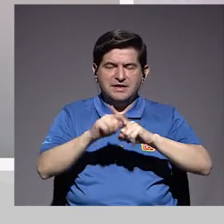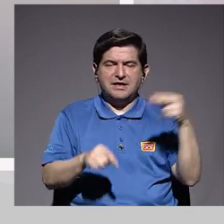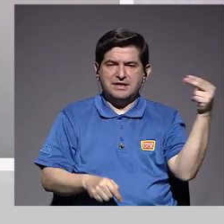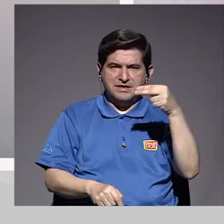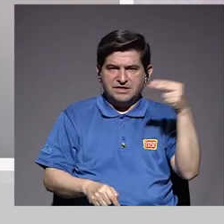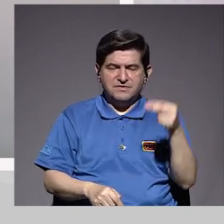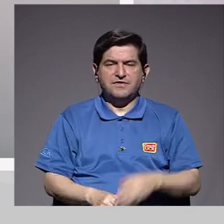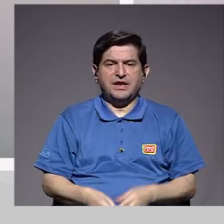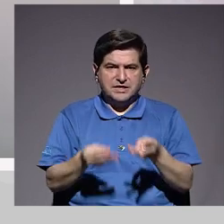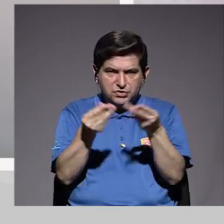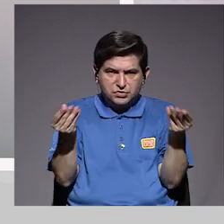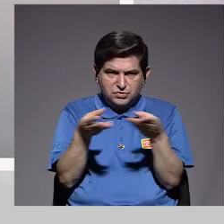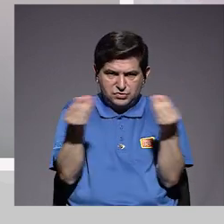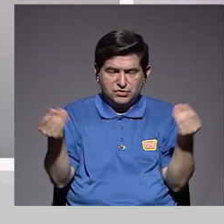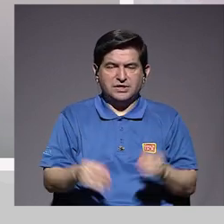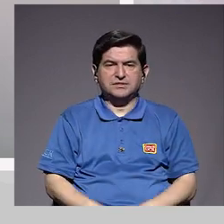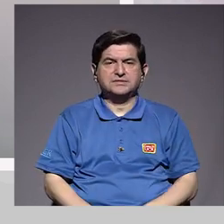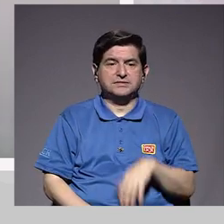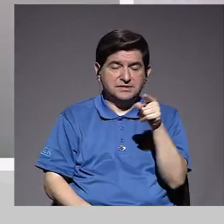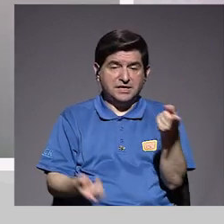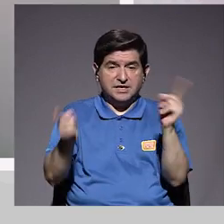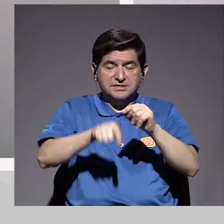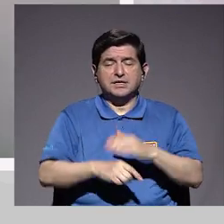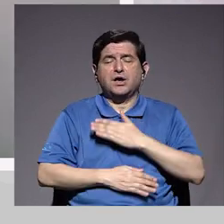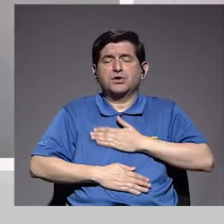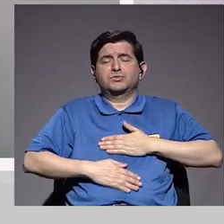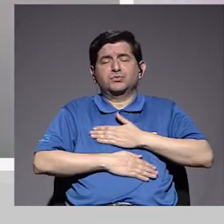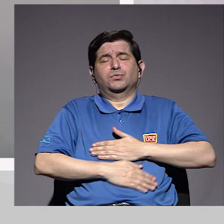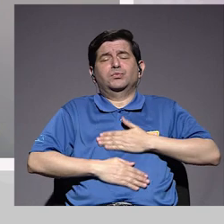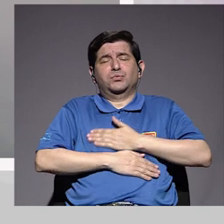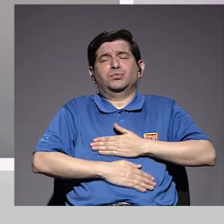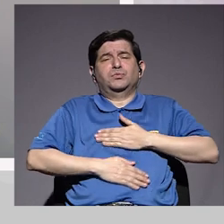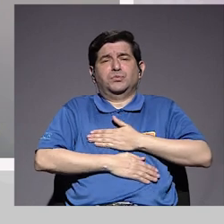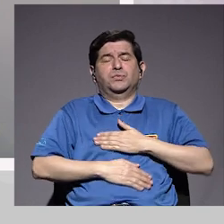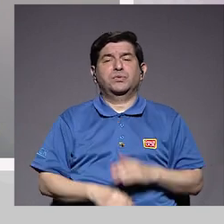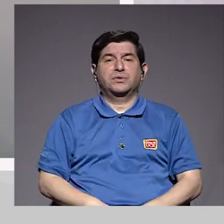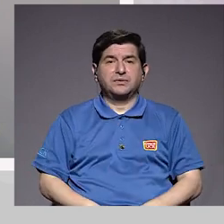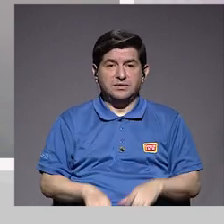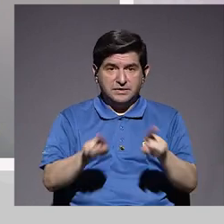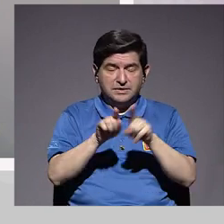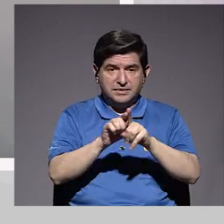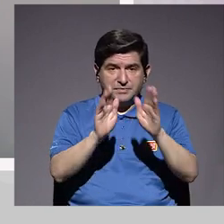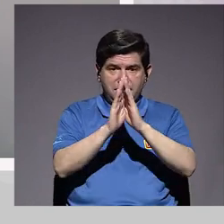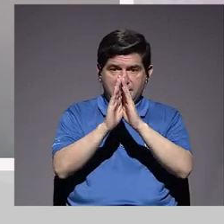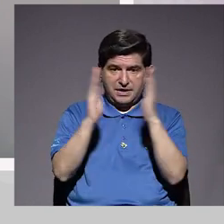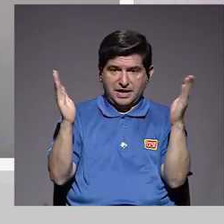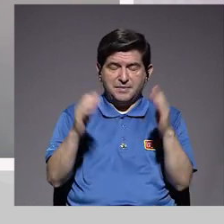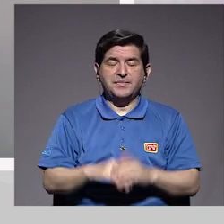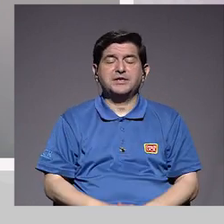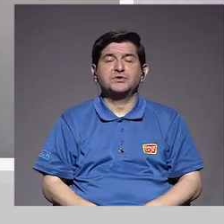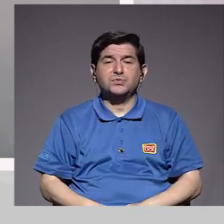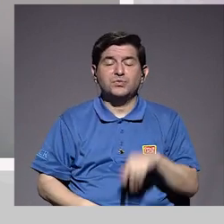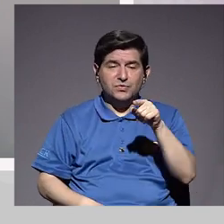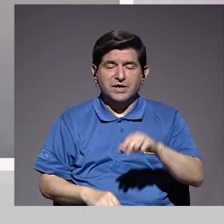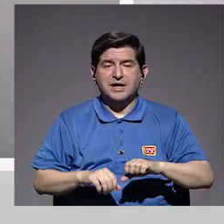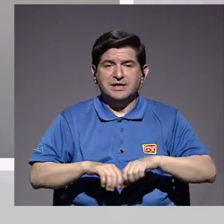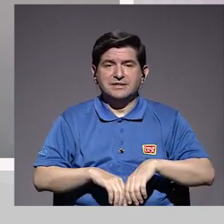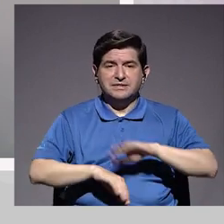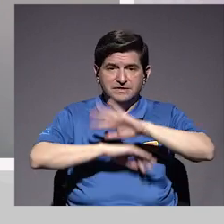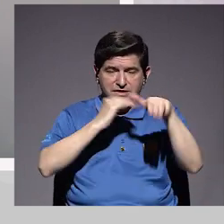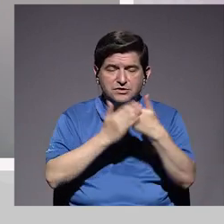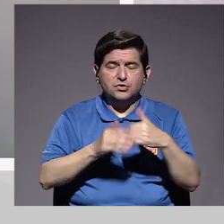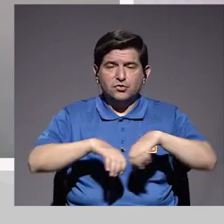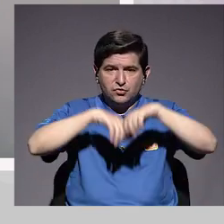hormonas, una serie de endorfinas que van a generar un placer enorme, que van a generar, además, apertura del lecho vascular, entonces los